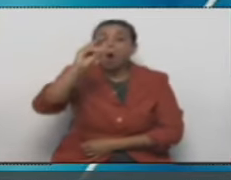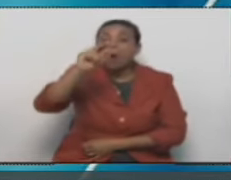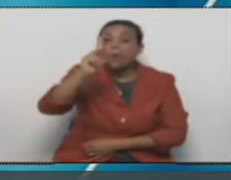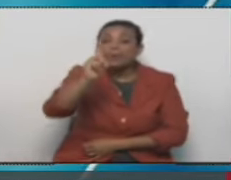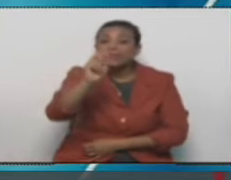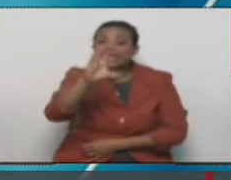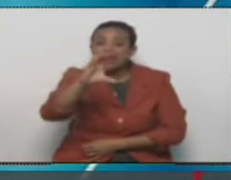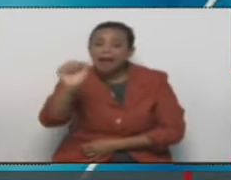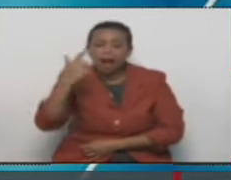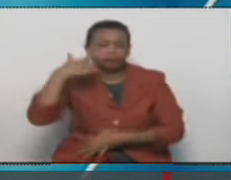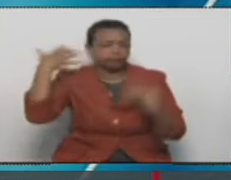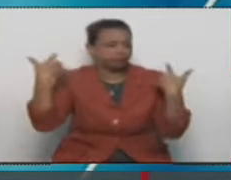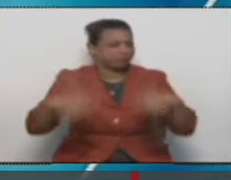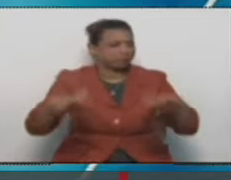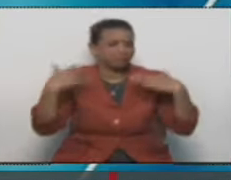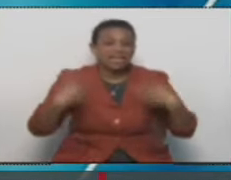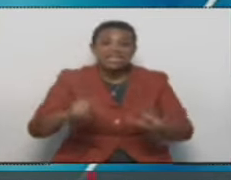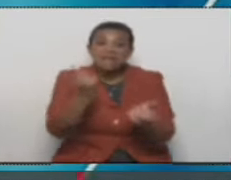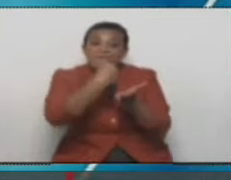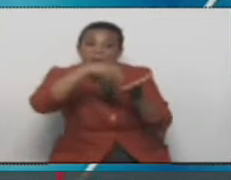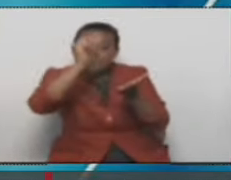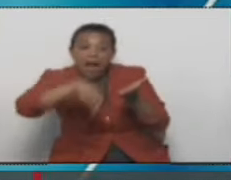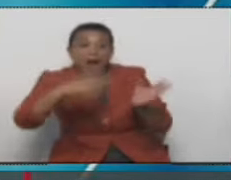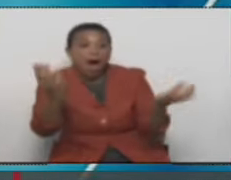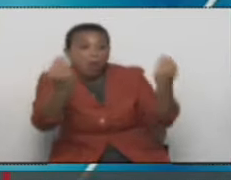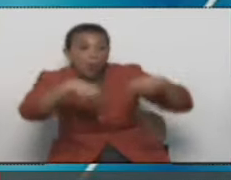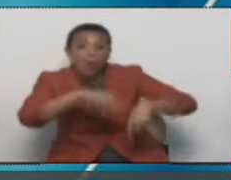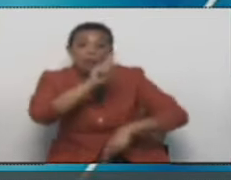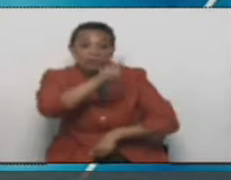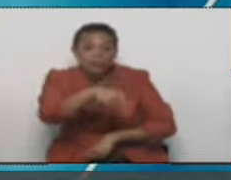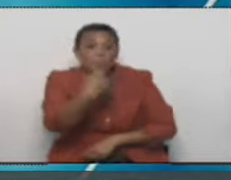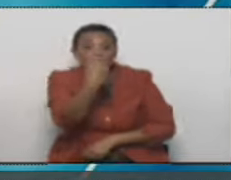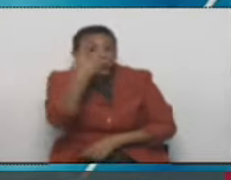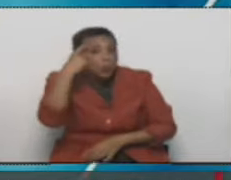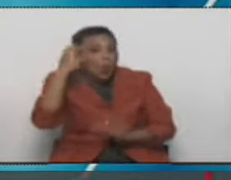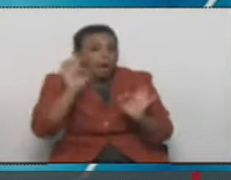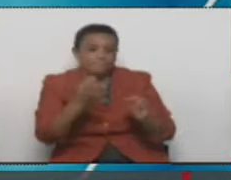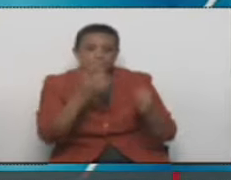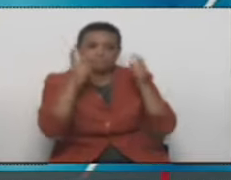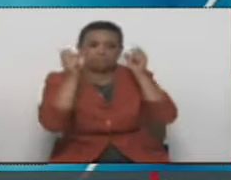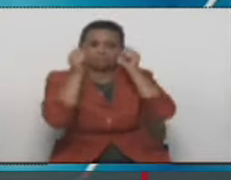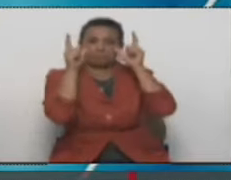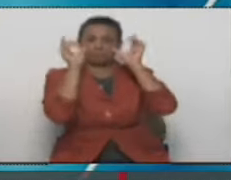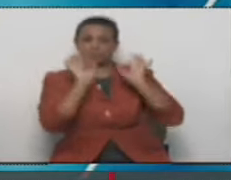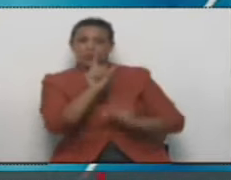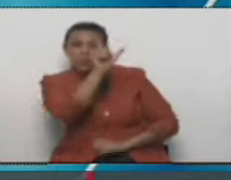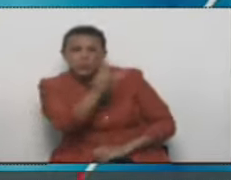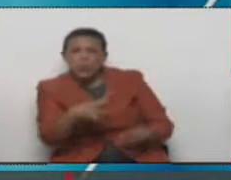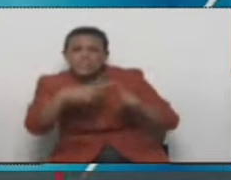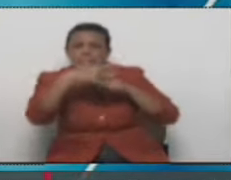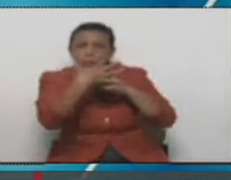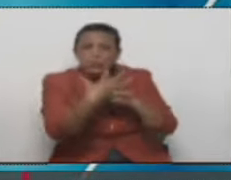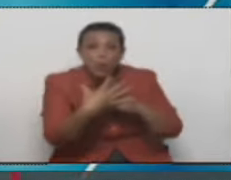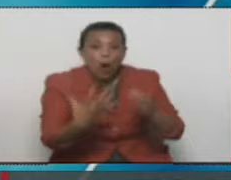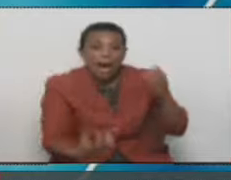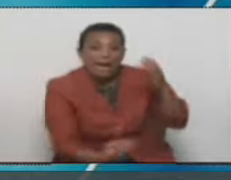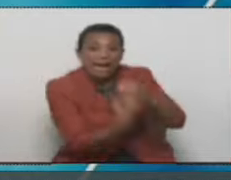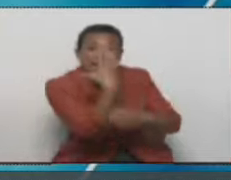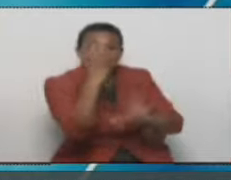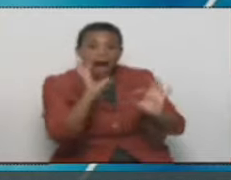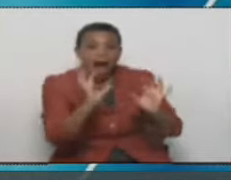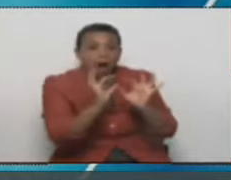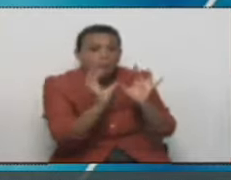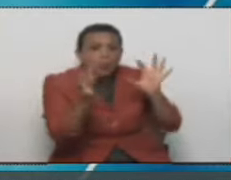acuerdos y también firmaron importantes acuerdos. Pero hubo uno que me llamó mucho la atención, porque se creó una instancia